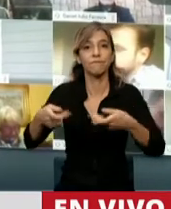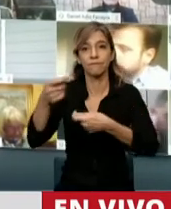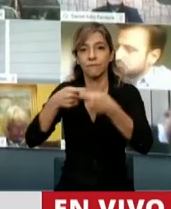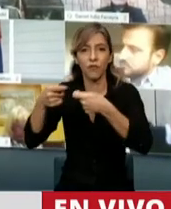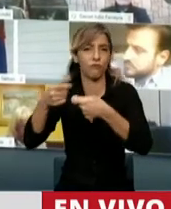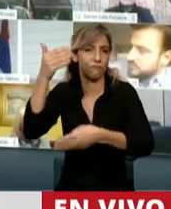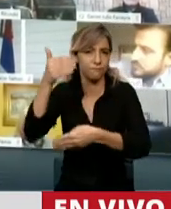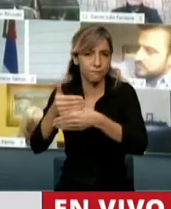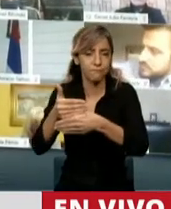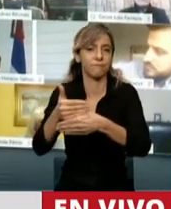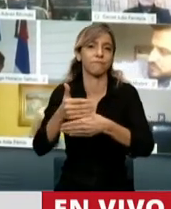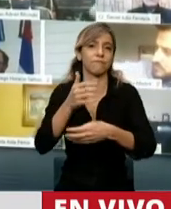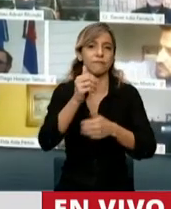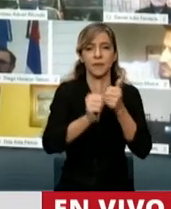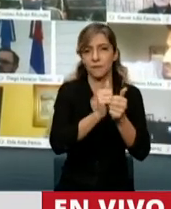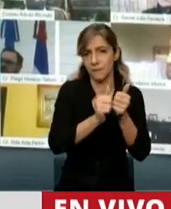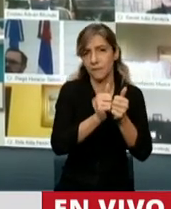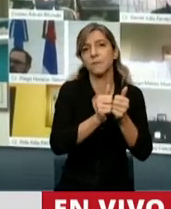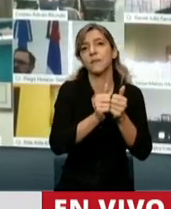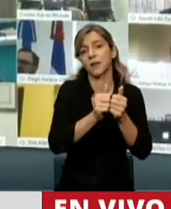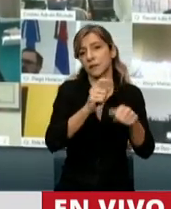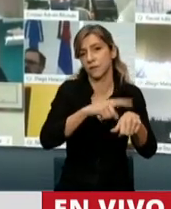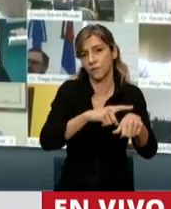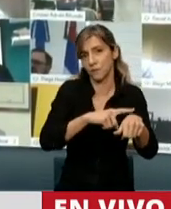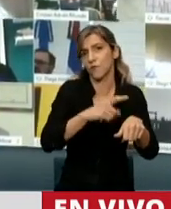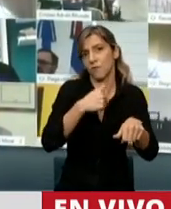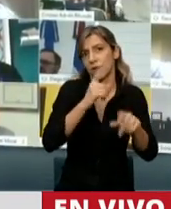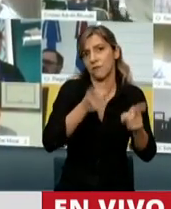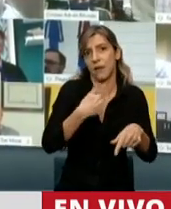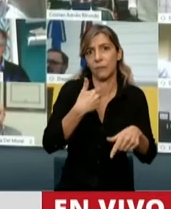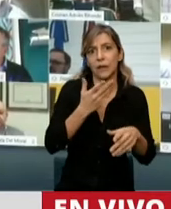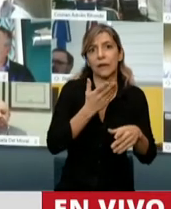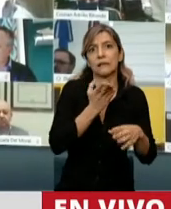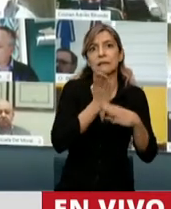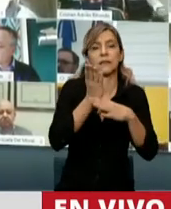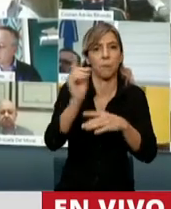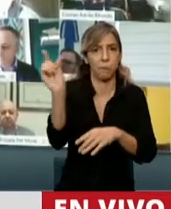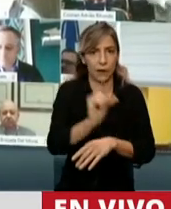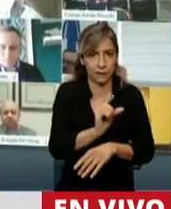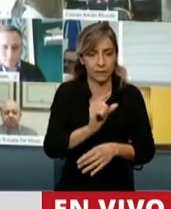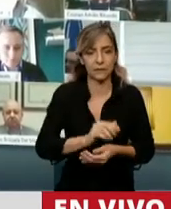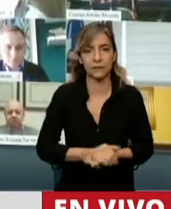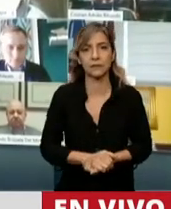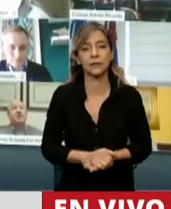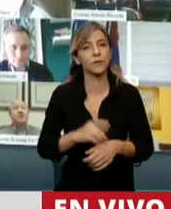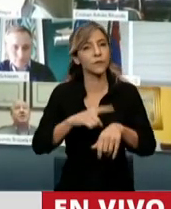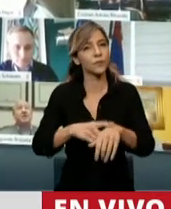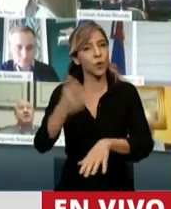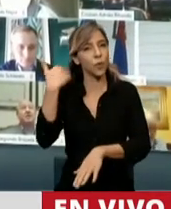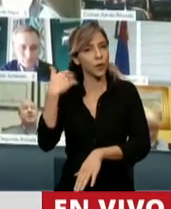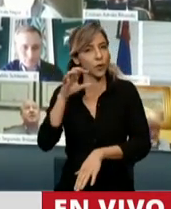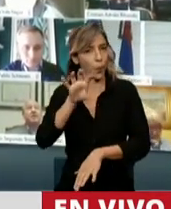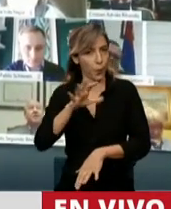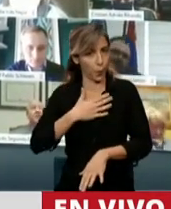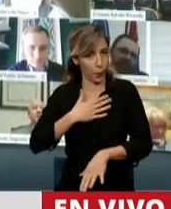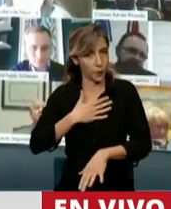persianas y muchas empresas también entraron en convocatoria de acreedores de izquierda. En ese momento, en mi provincia, cuando discutimos la ley de solidaridad,